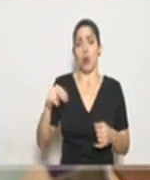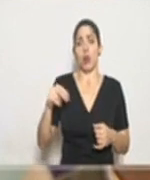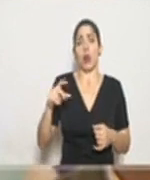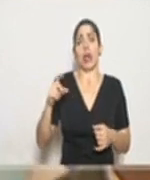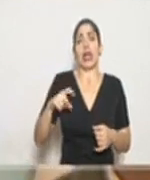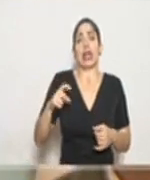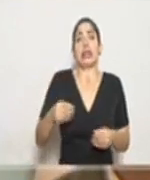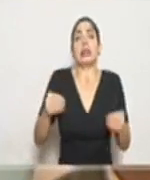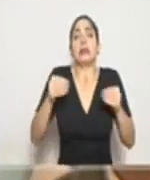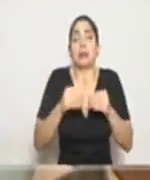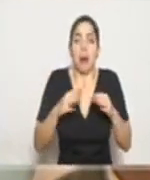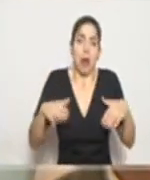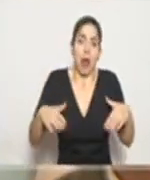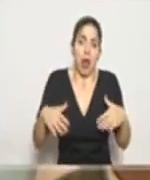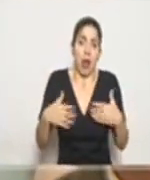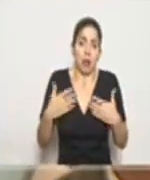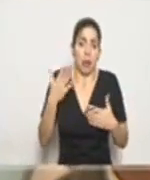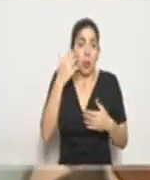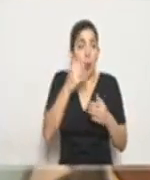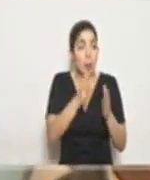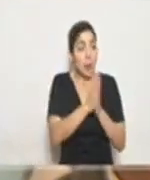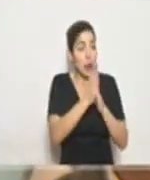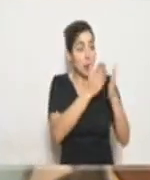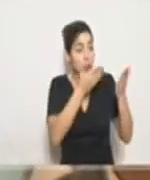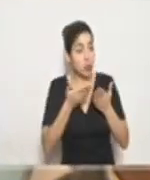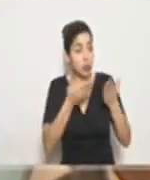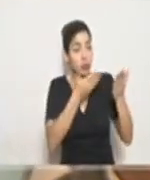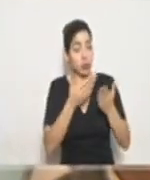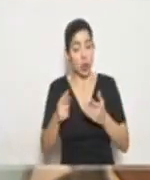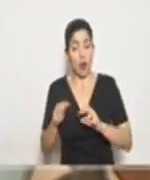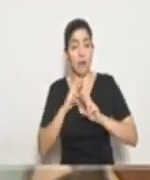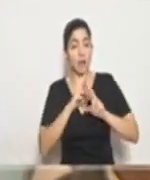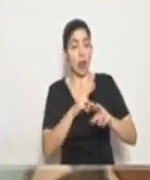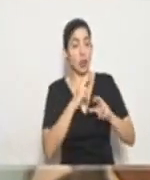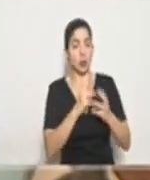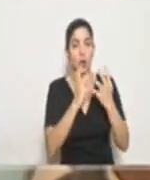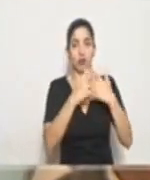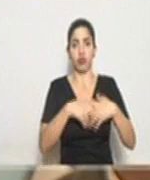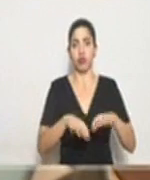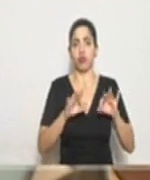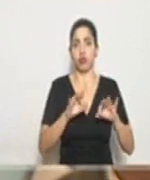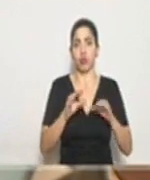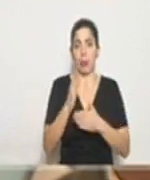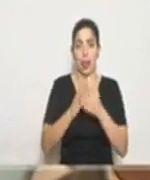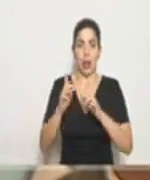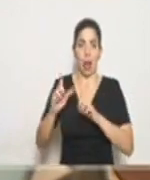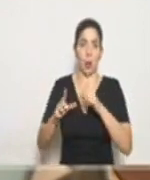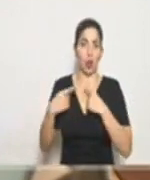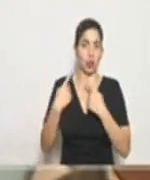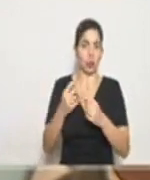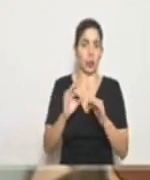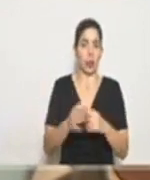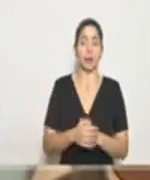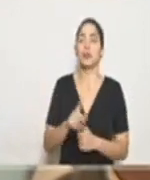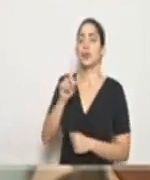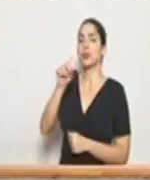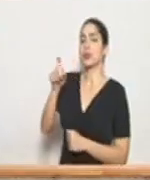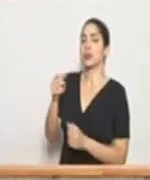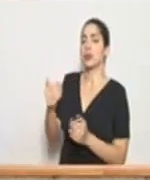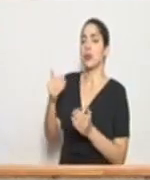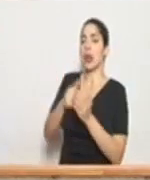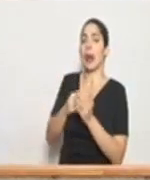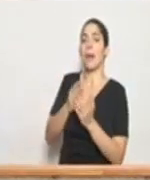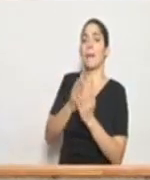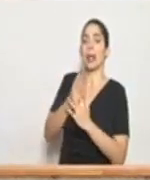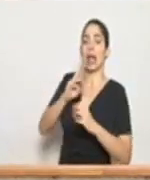tener más pruebas en el sentido de la demanda que hemos tenido versus la respuesta que se ha ido generando por parte de los laboratorios. Una consulta reiterada, tanto